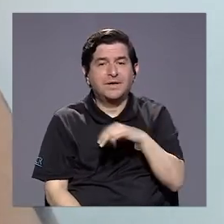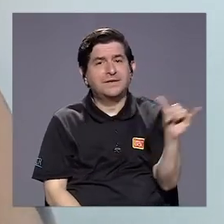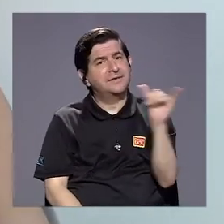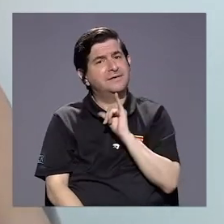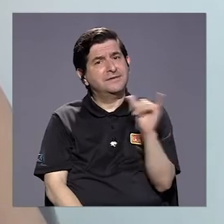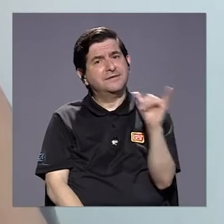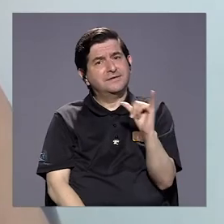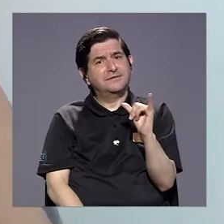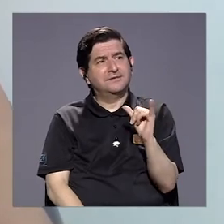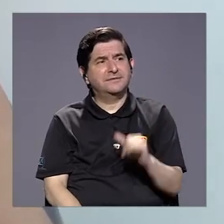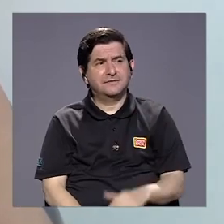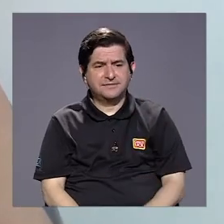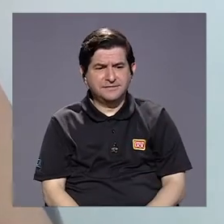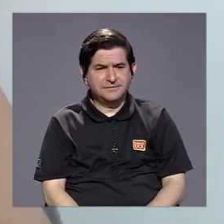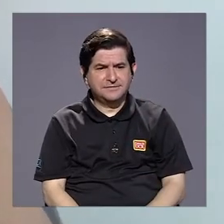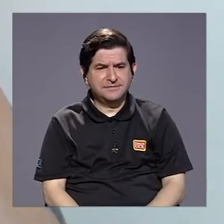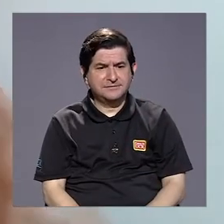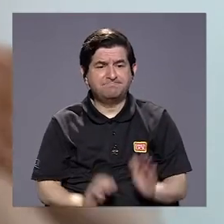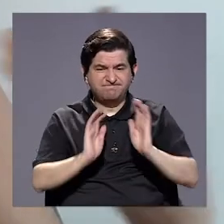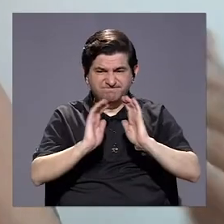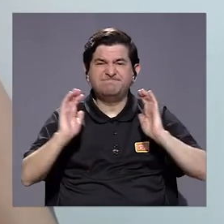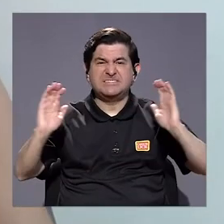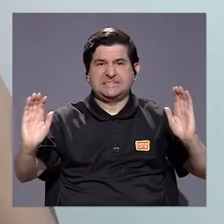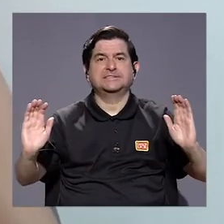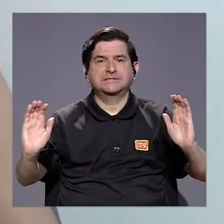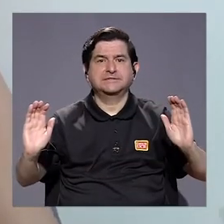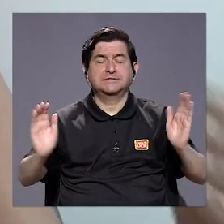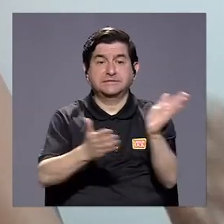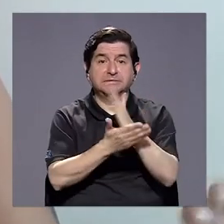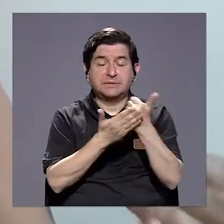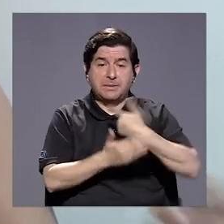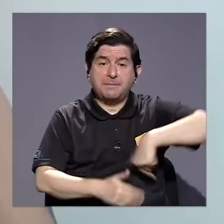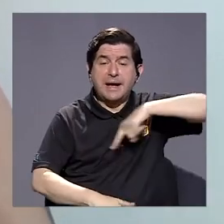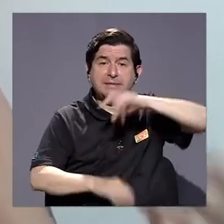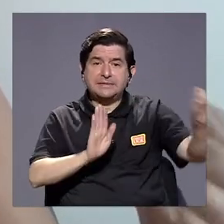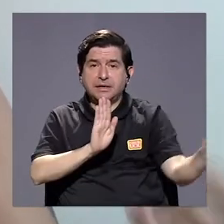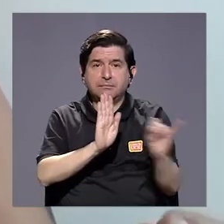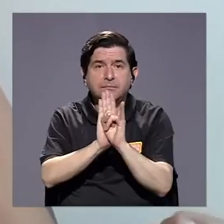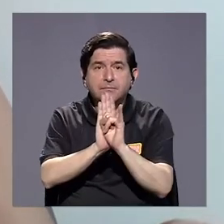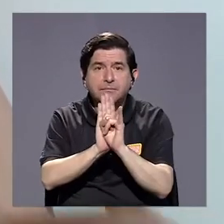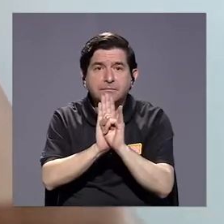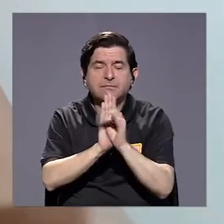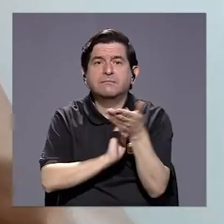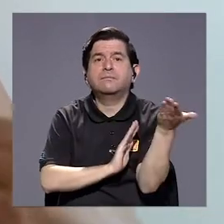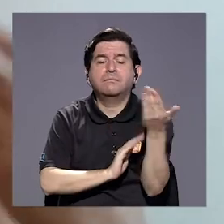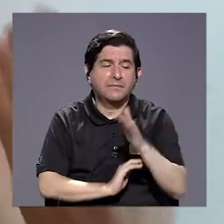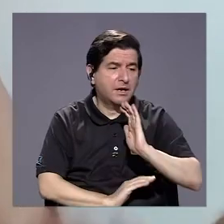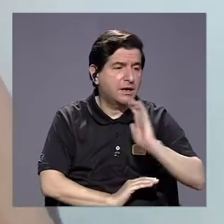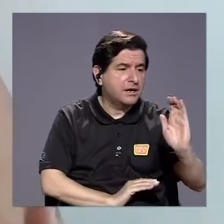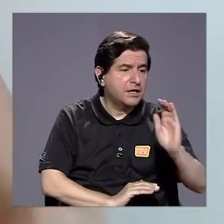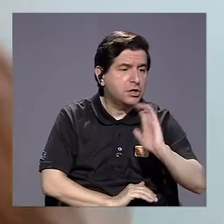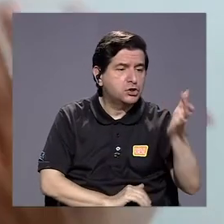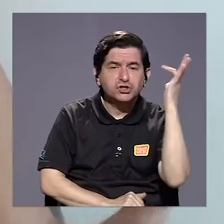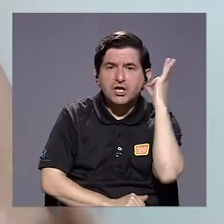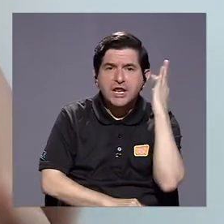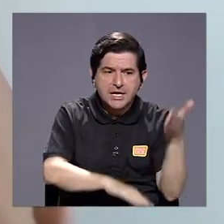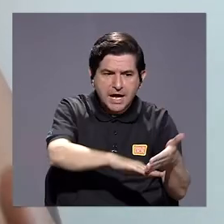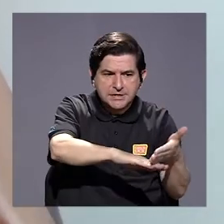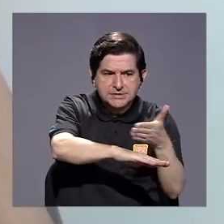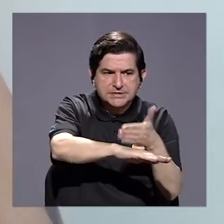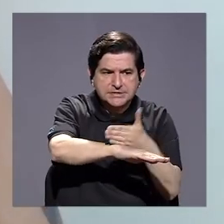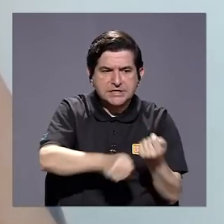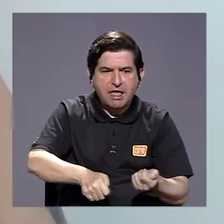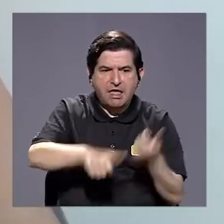y también niñez, porque parte de lo que hemos identificado es que niños y niñas